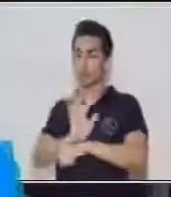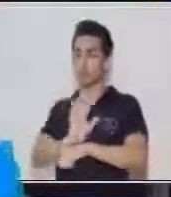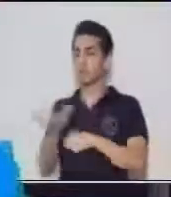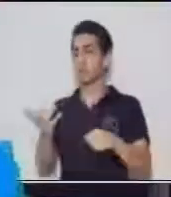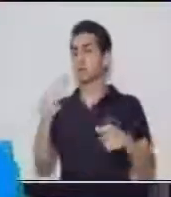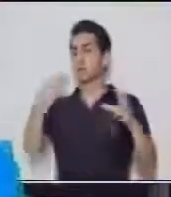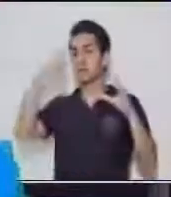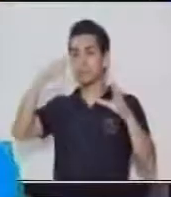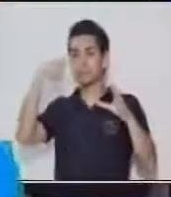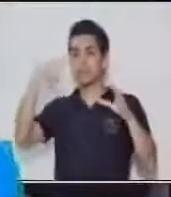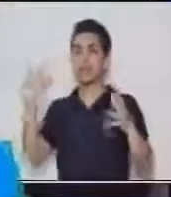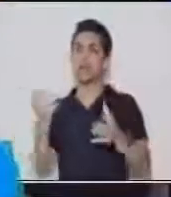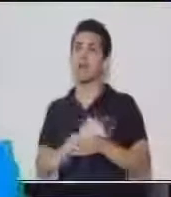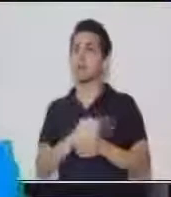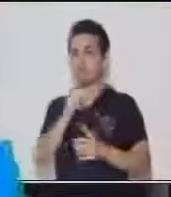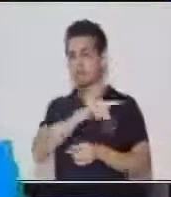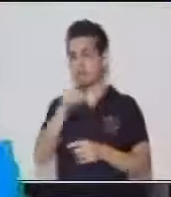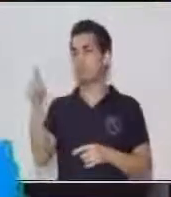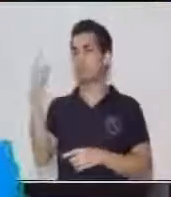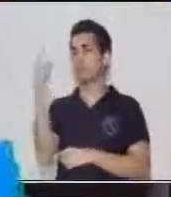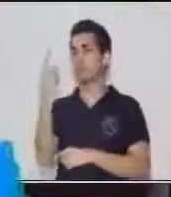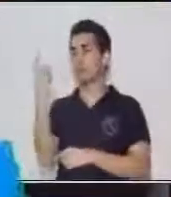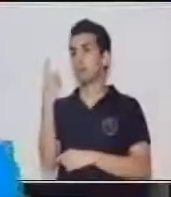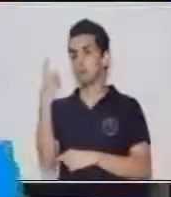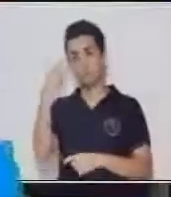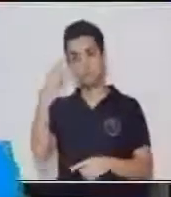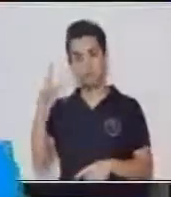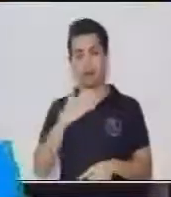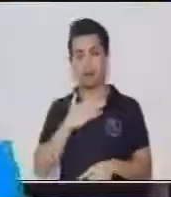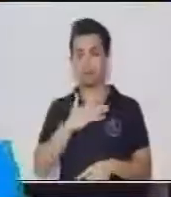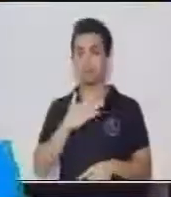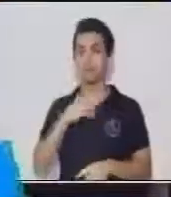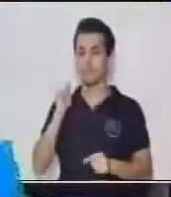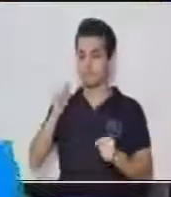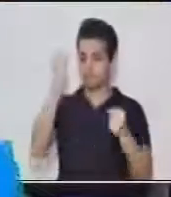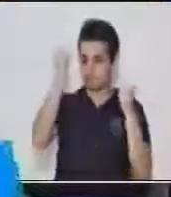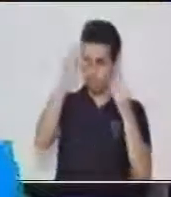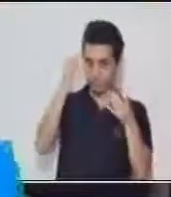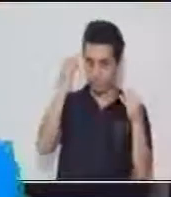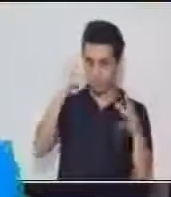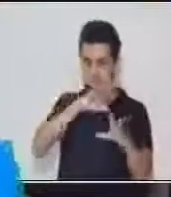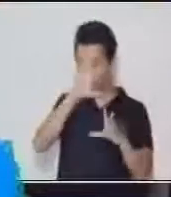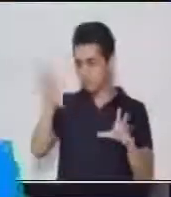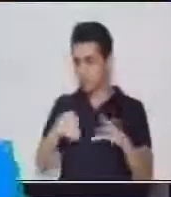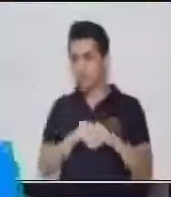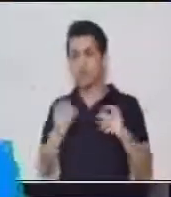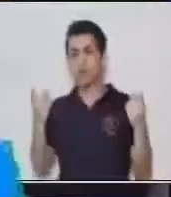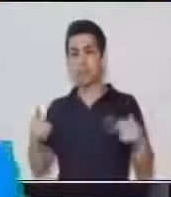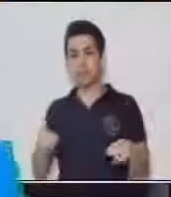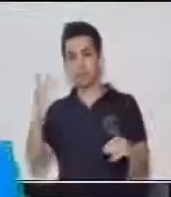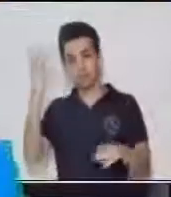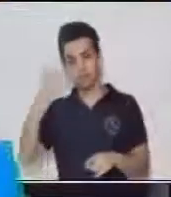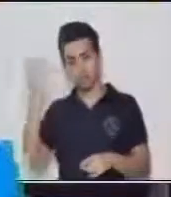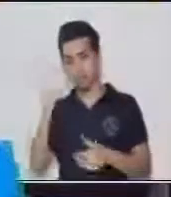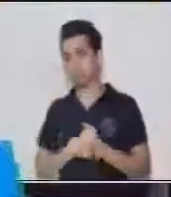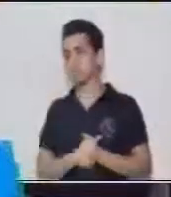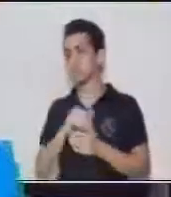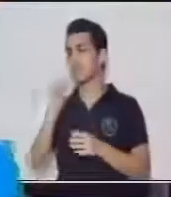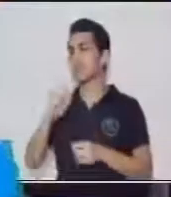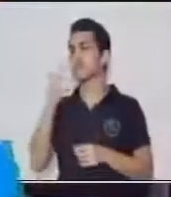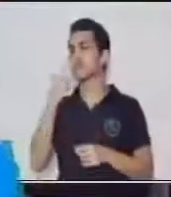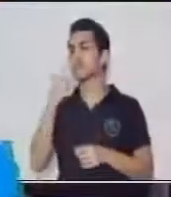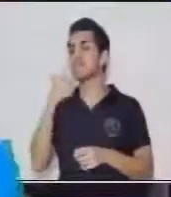el cine, que son muy importantes para que nosotros estemos informados del acontecer del día a día. Vamos a ver